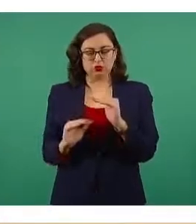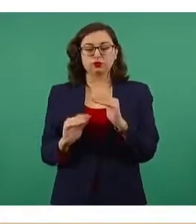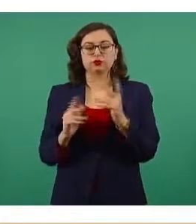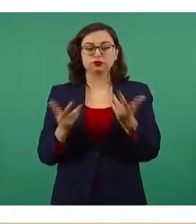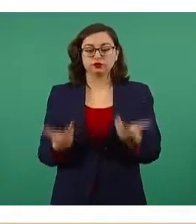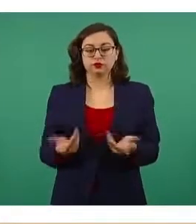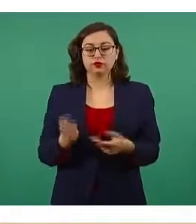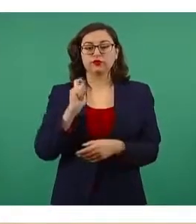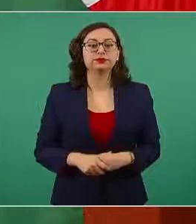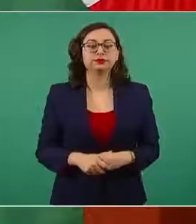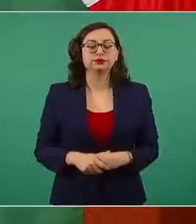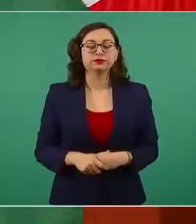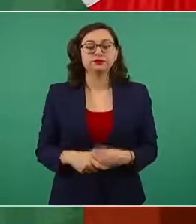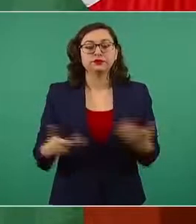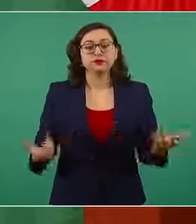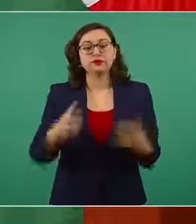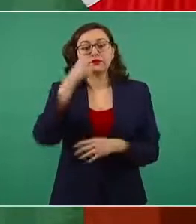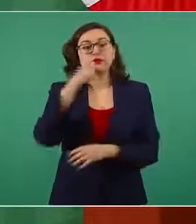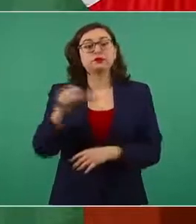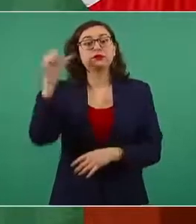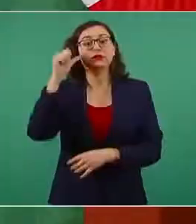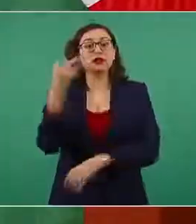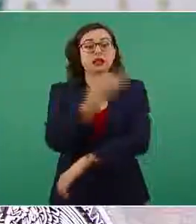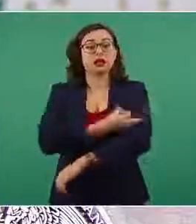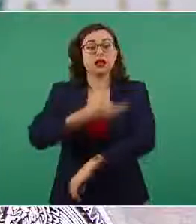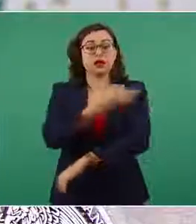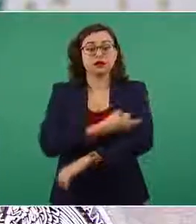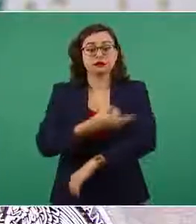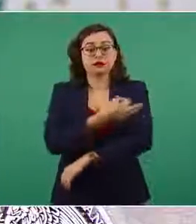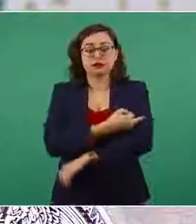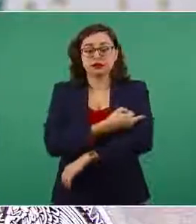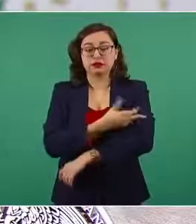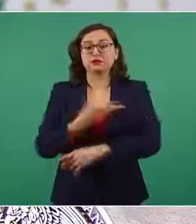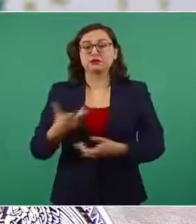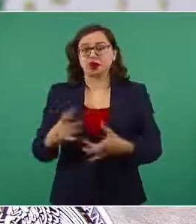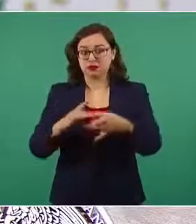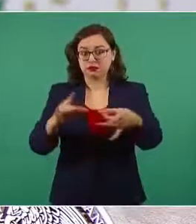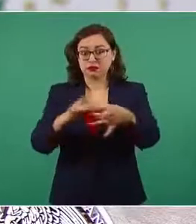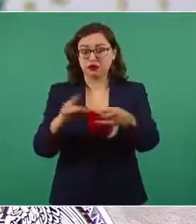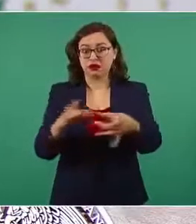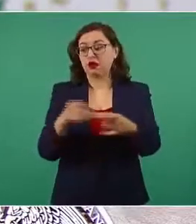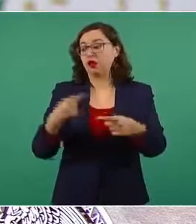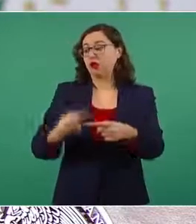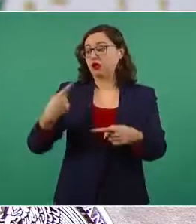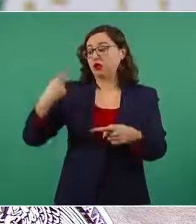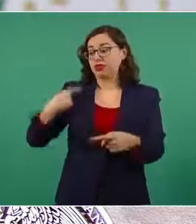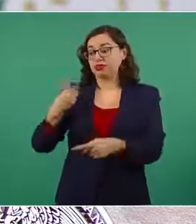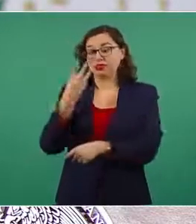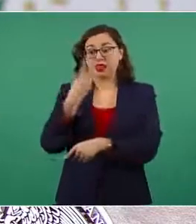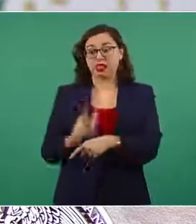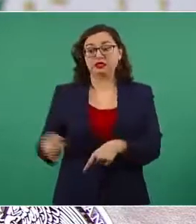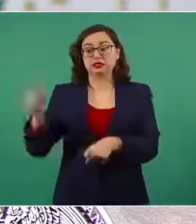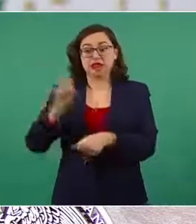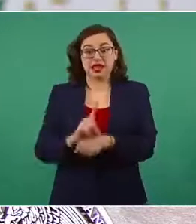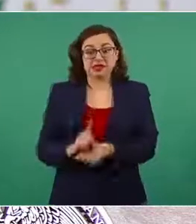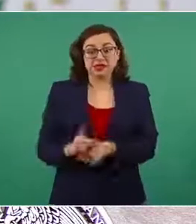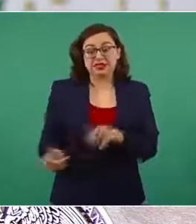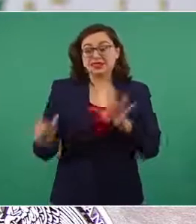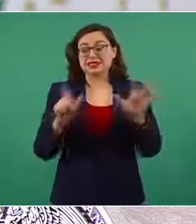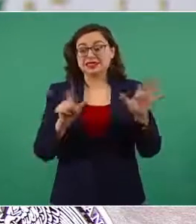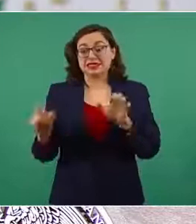92 por ciento. En la semana reciente tuvimos tres días consecutivos con aplicaciones arriba de 700 mil